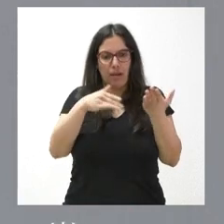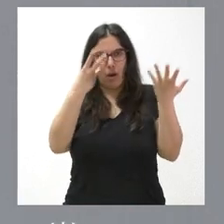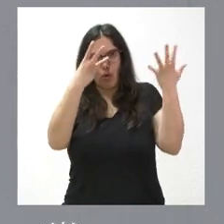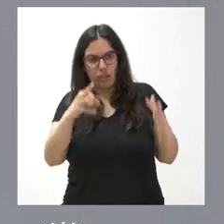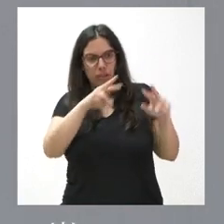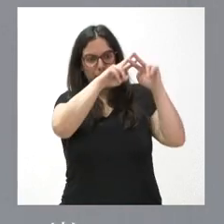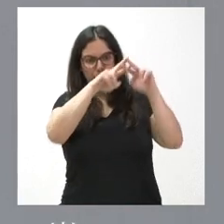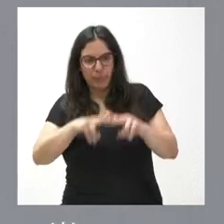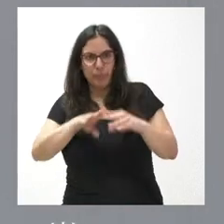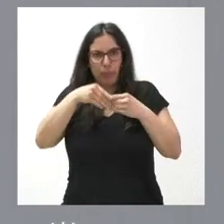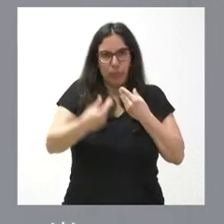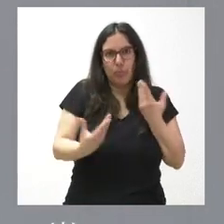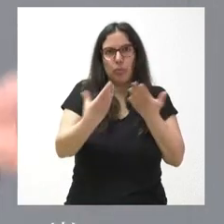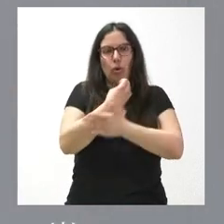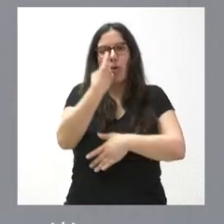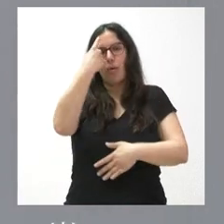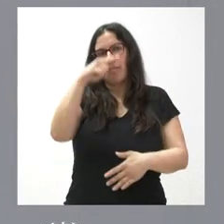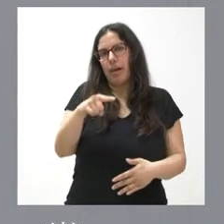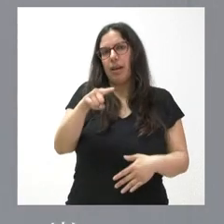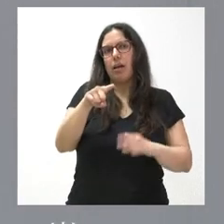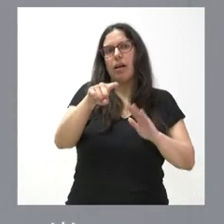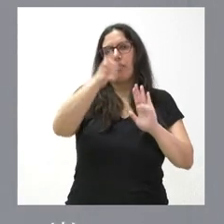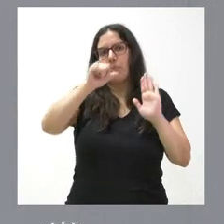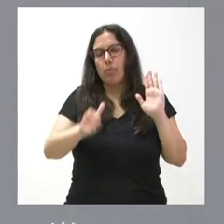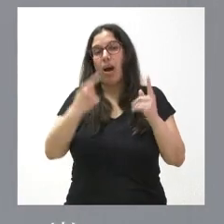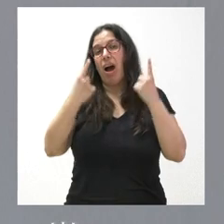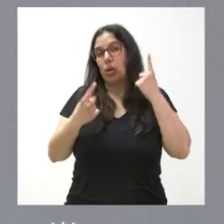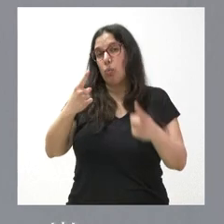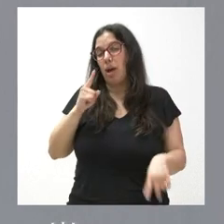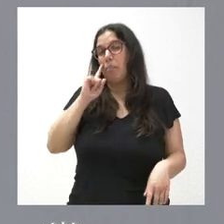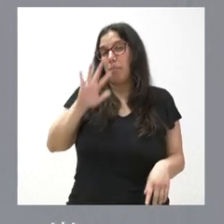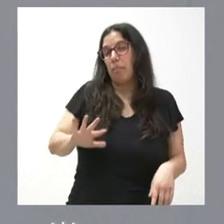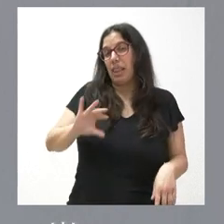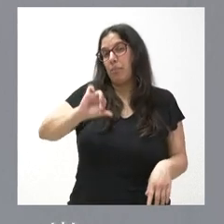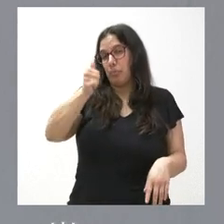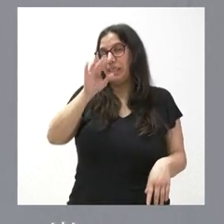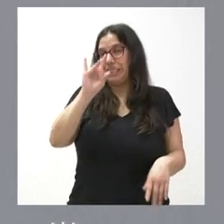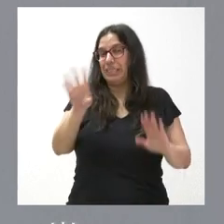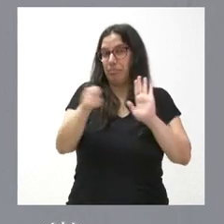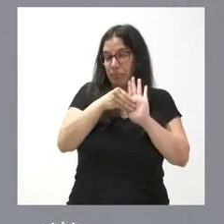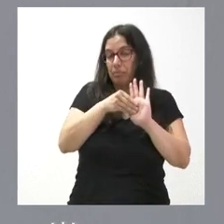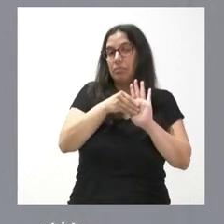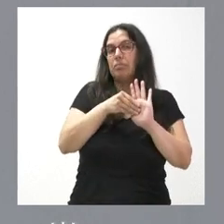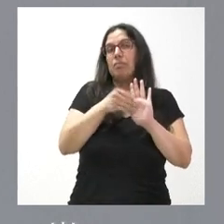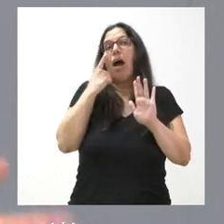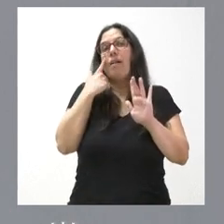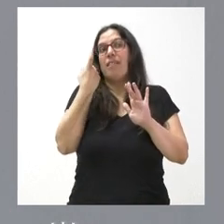se nos han aceptado. Algunas sí parece que se han aceptado de las presentadas por las comunidades autónomas. Vamos a ver cuáles son, pero estamos en plazo